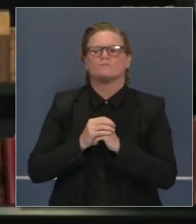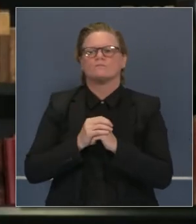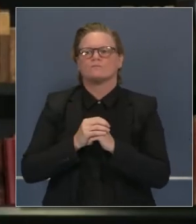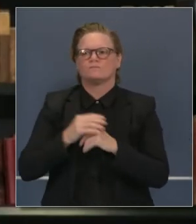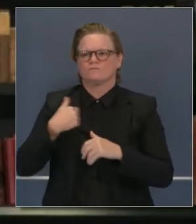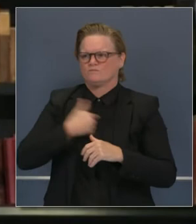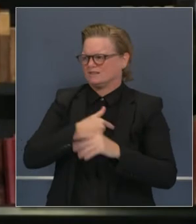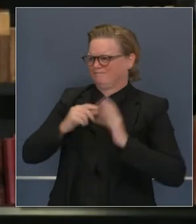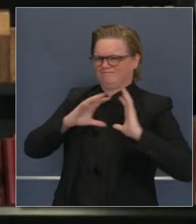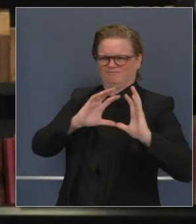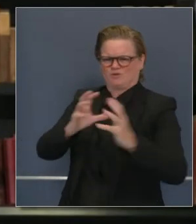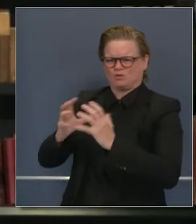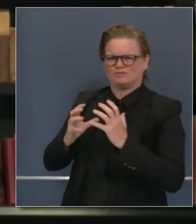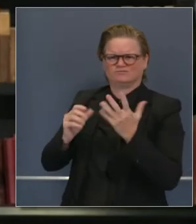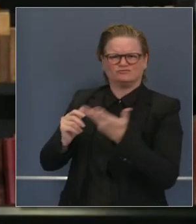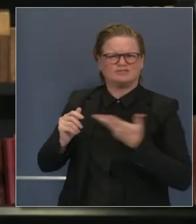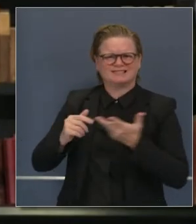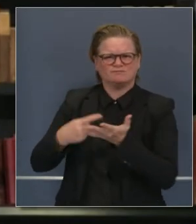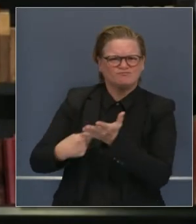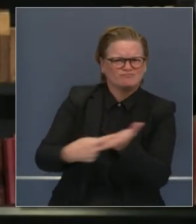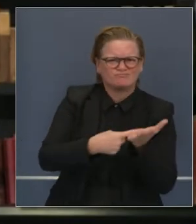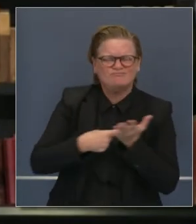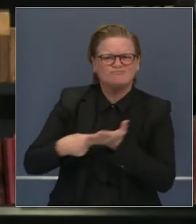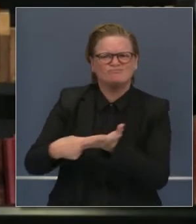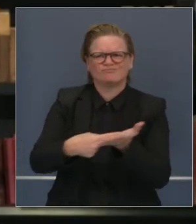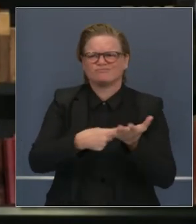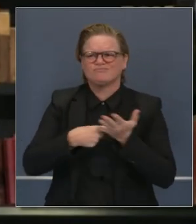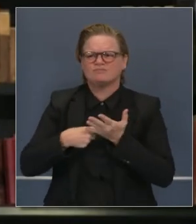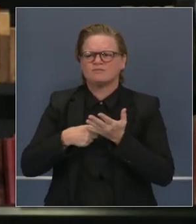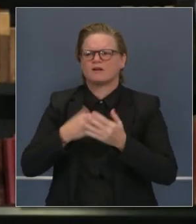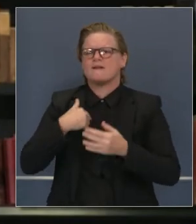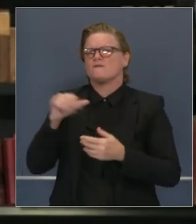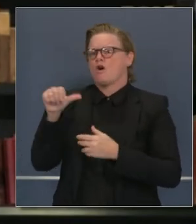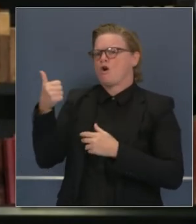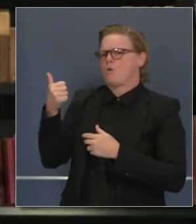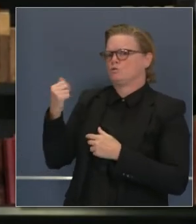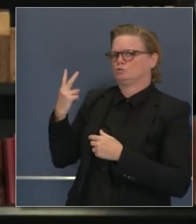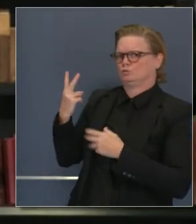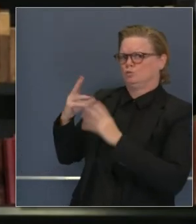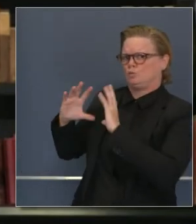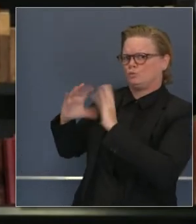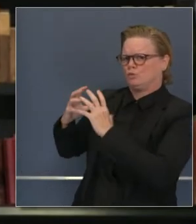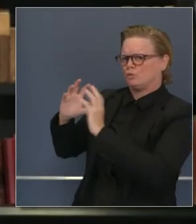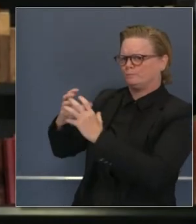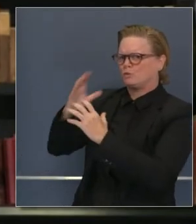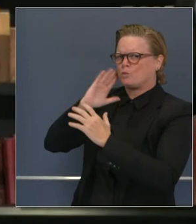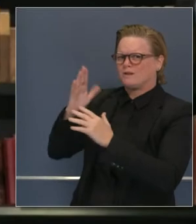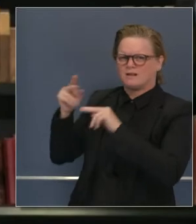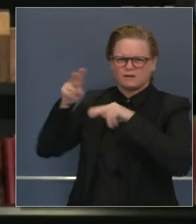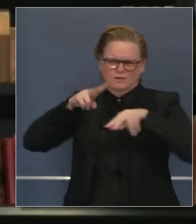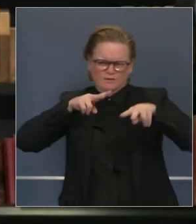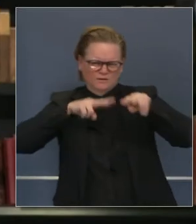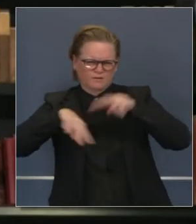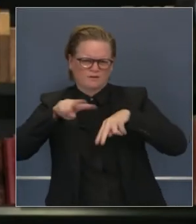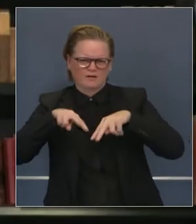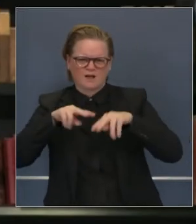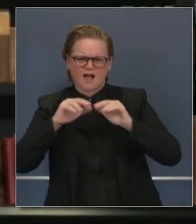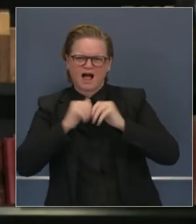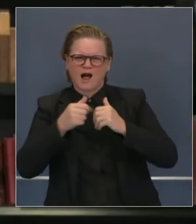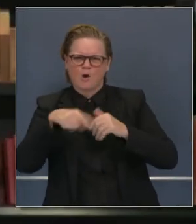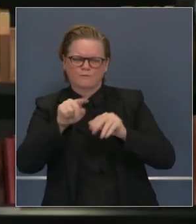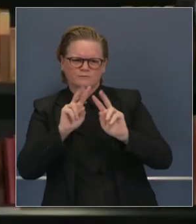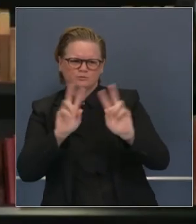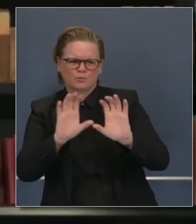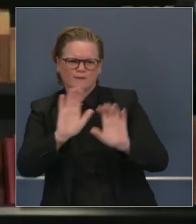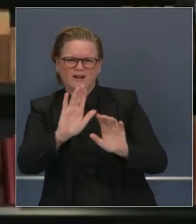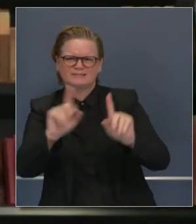tenemos dos otros estados que nos han acompañado en una sociedad regional para revisar las pruebas. Pruebas que ya se